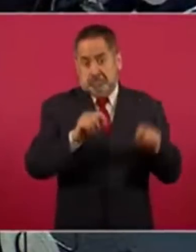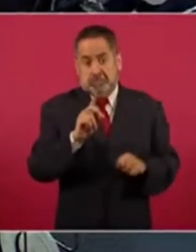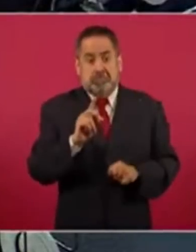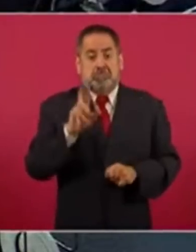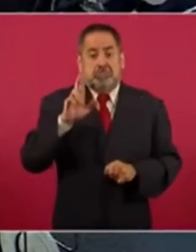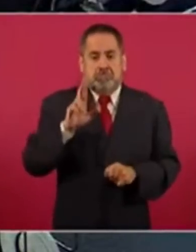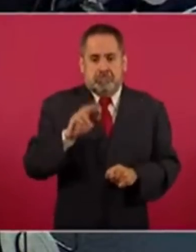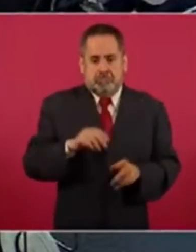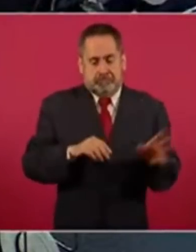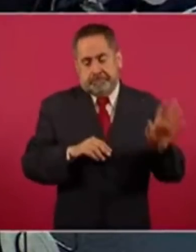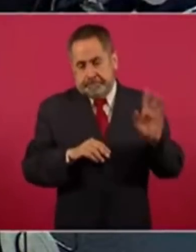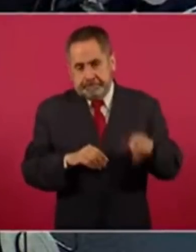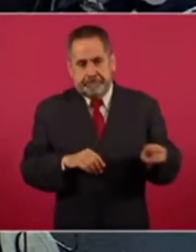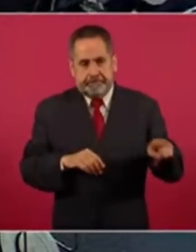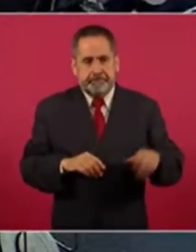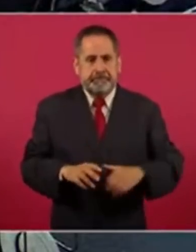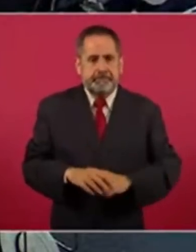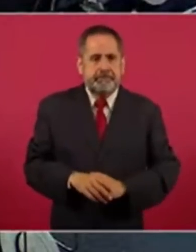Ponlo.